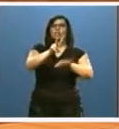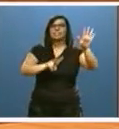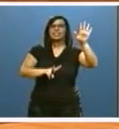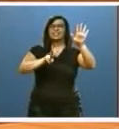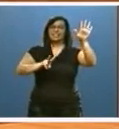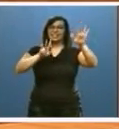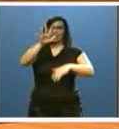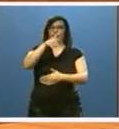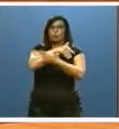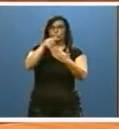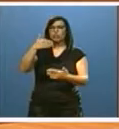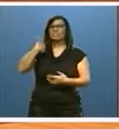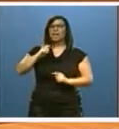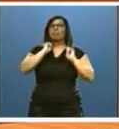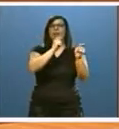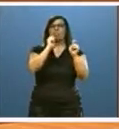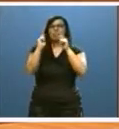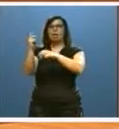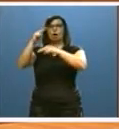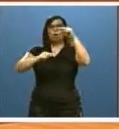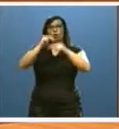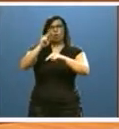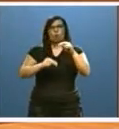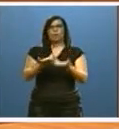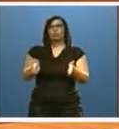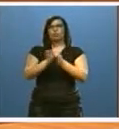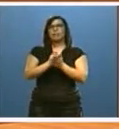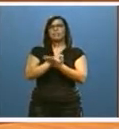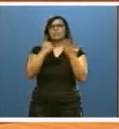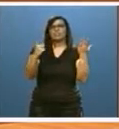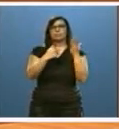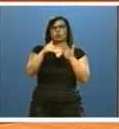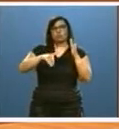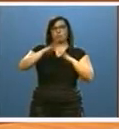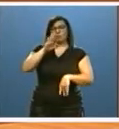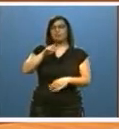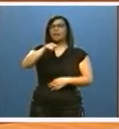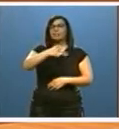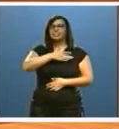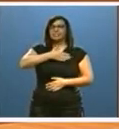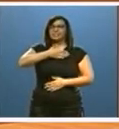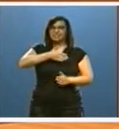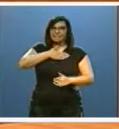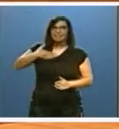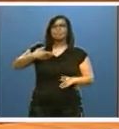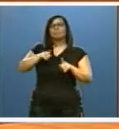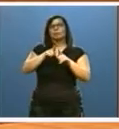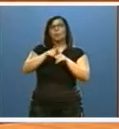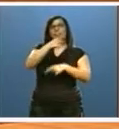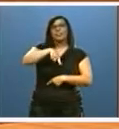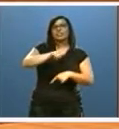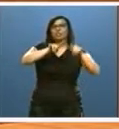de los que ya se han adjudicado obras por importe superior a 16, supondrá completar la depuración de los 198